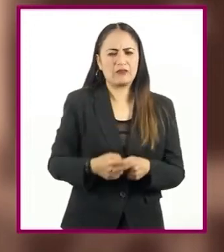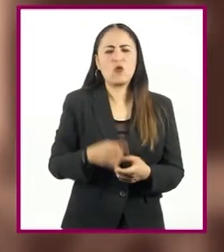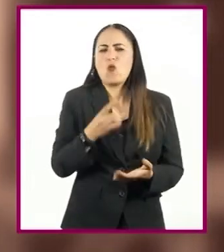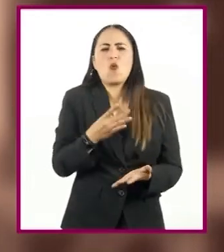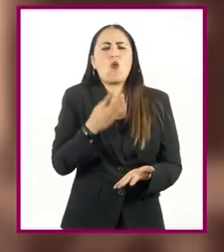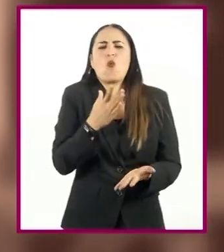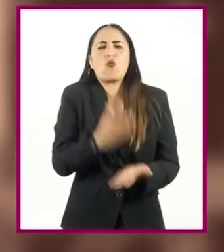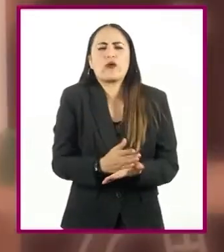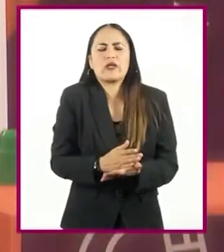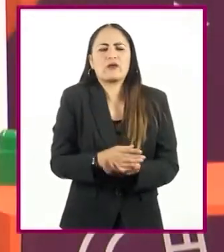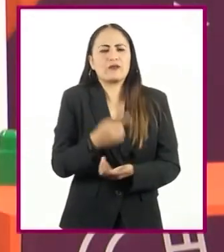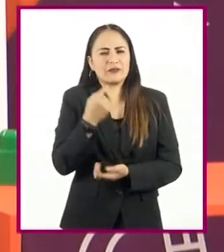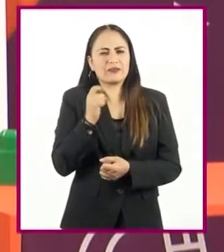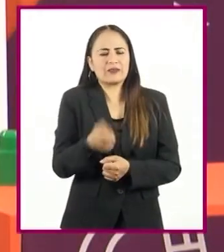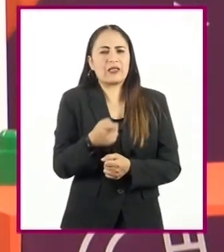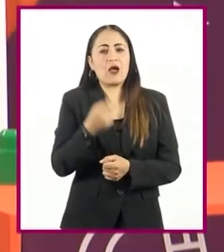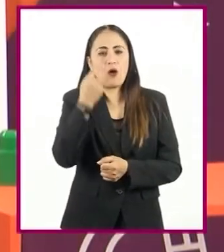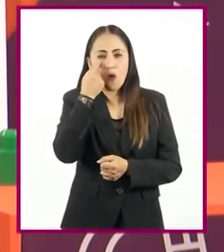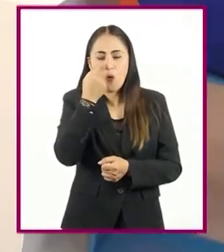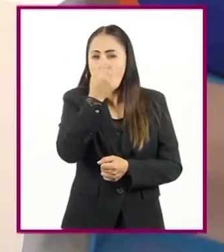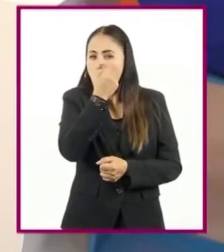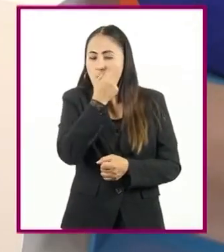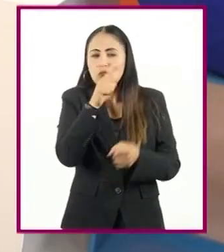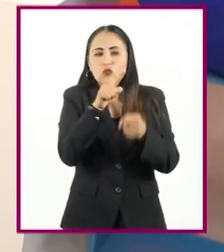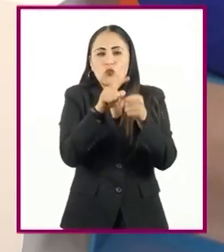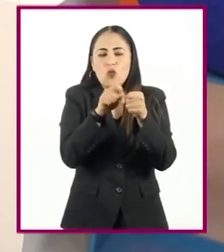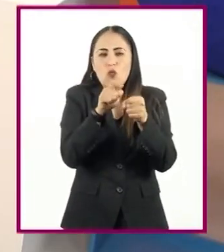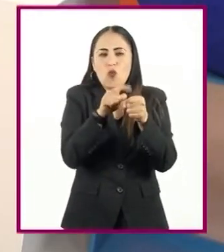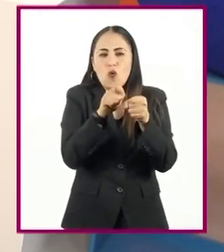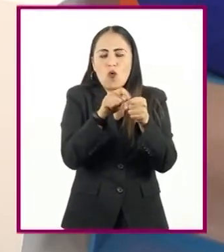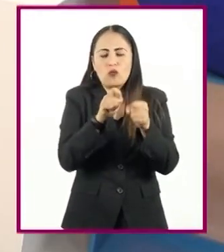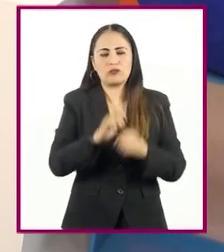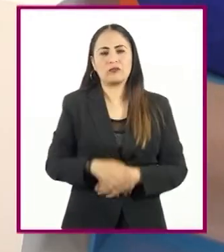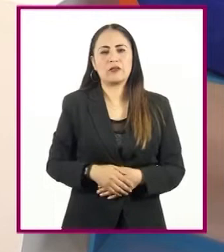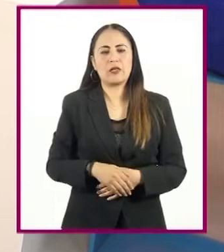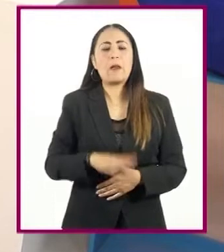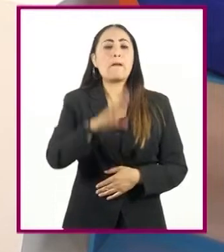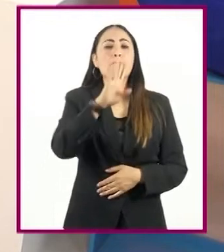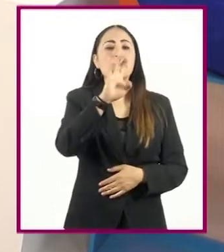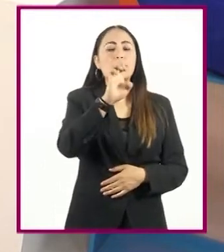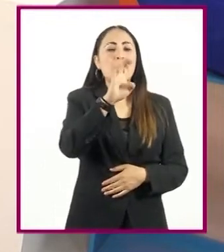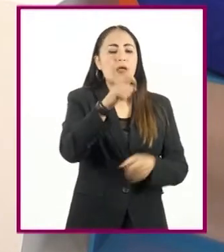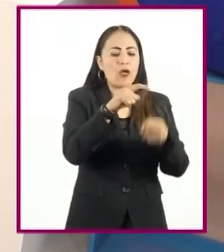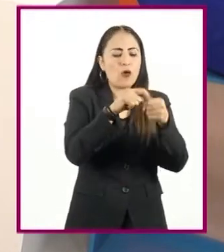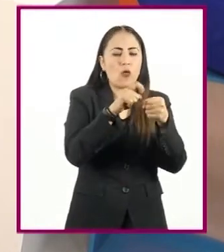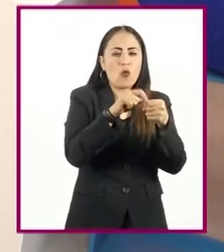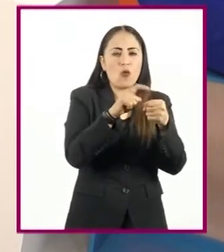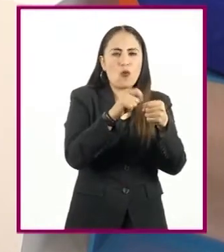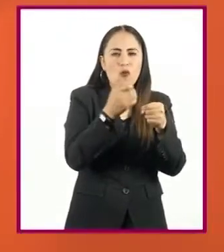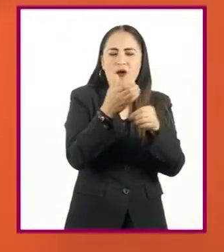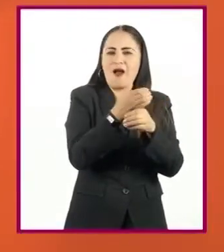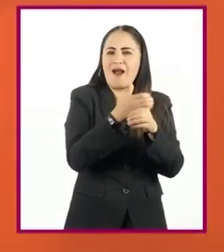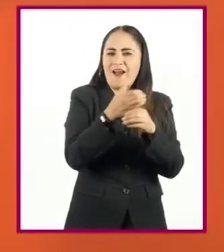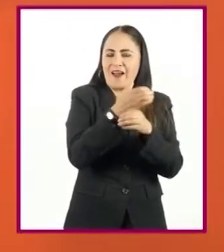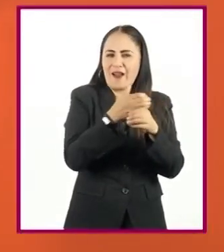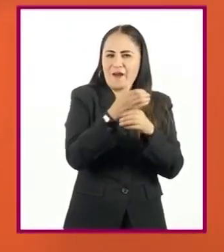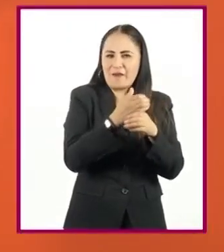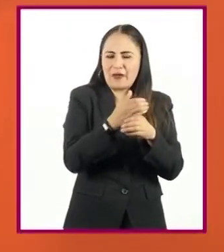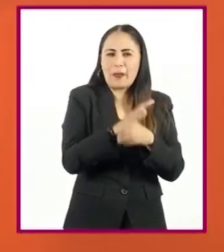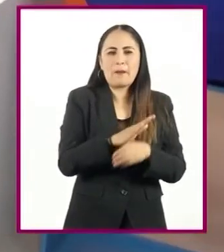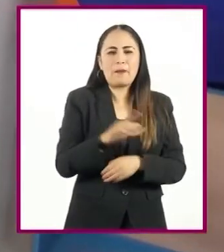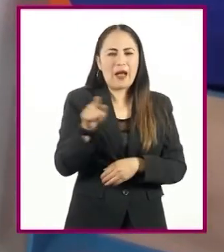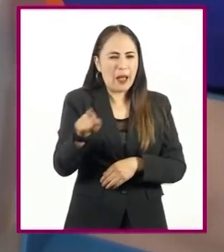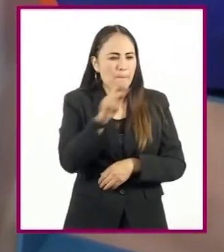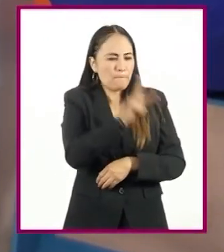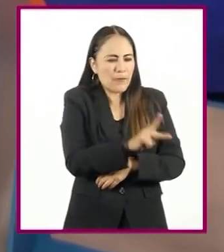en un rasgo, en el color de ojos. El bebé los tiene de color café y dicen que se parece